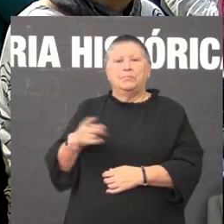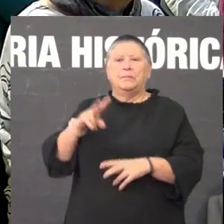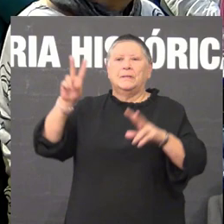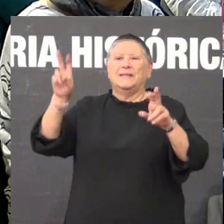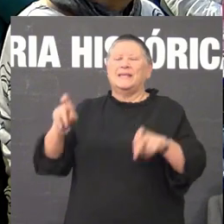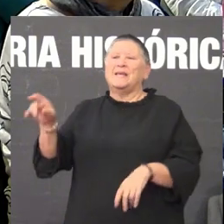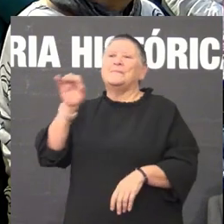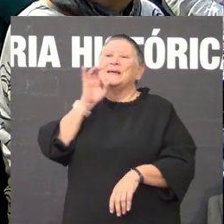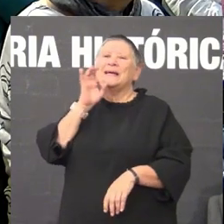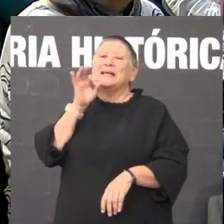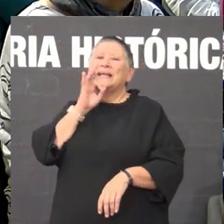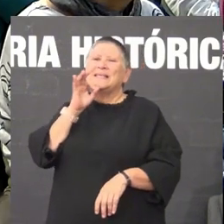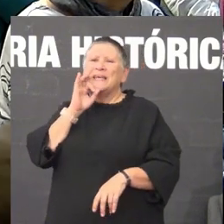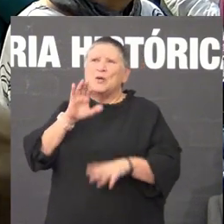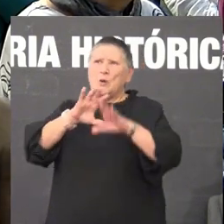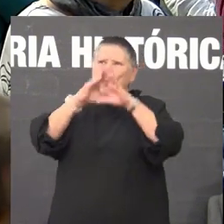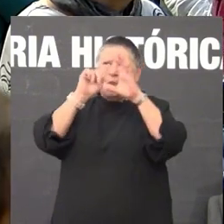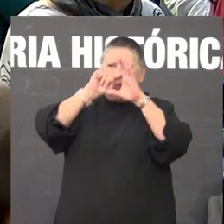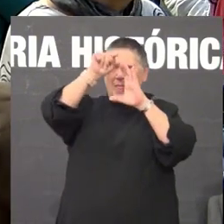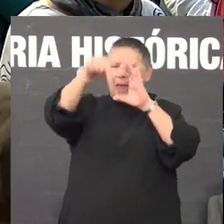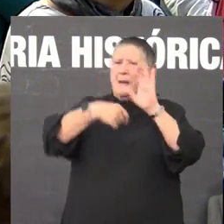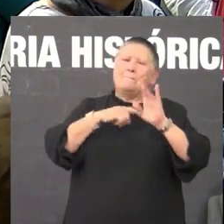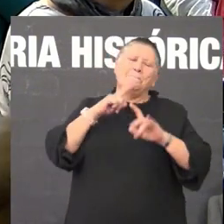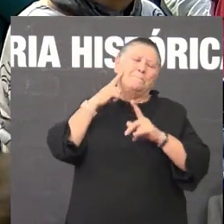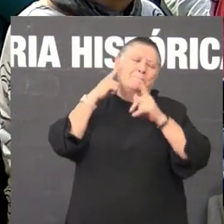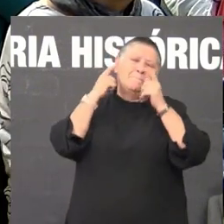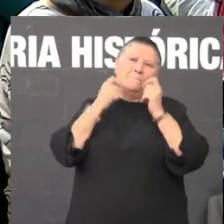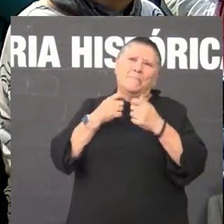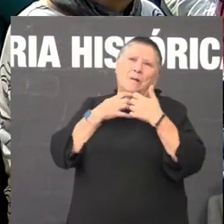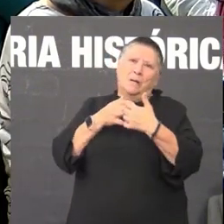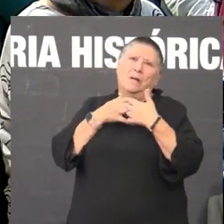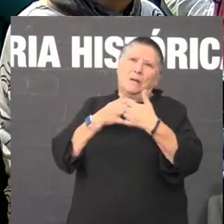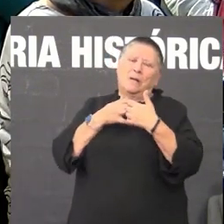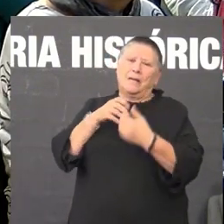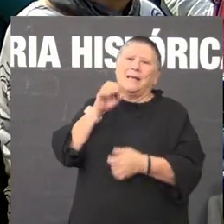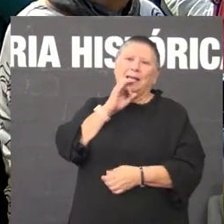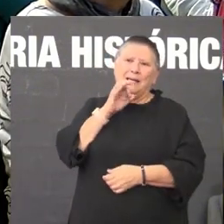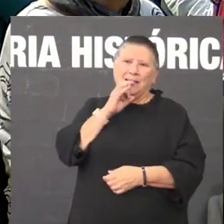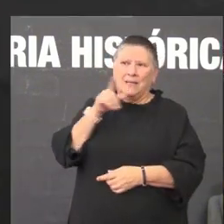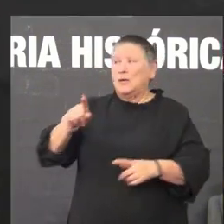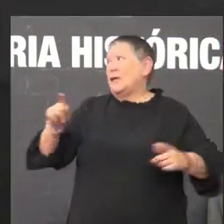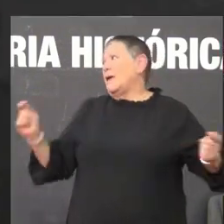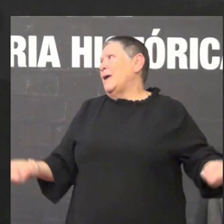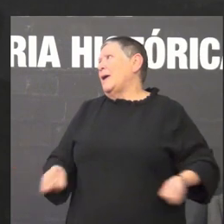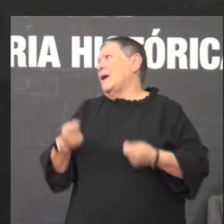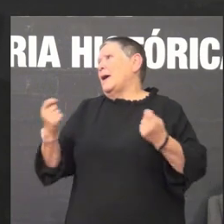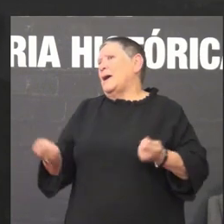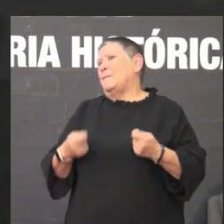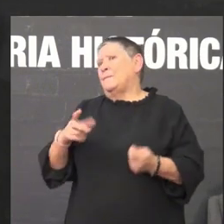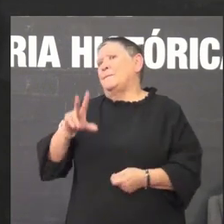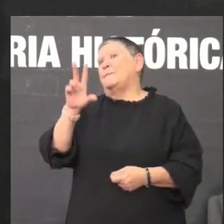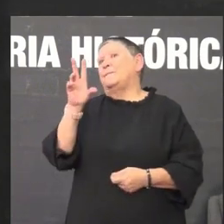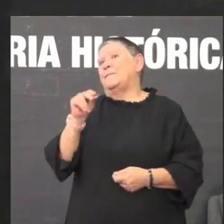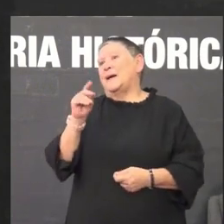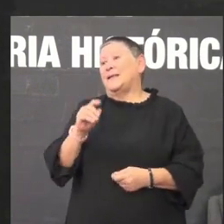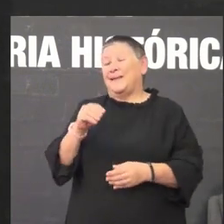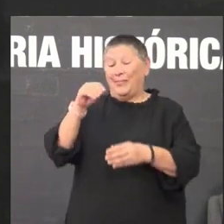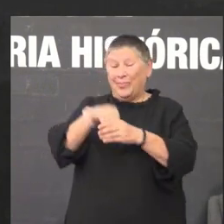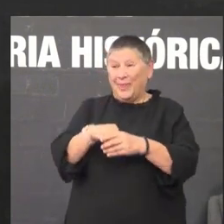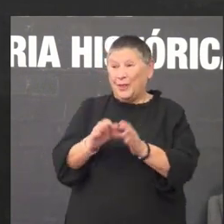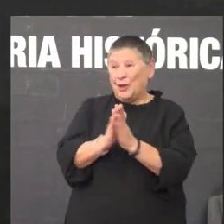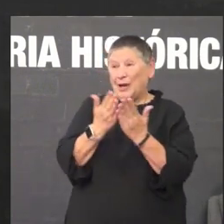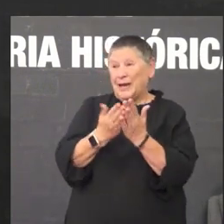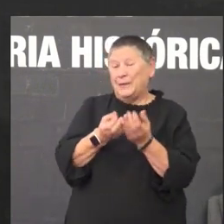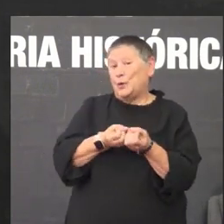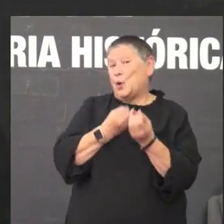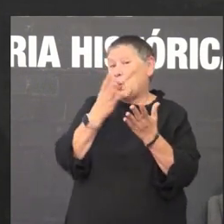e se hai outra estamos a pre de verdade é unha campaña abraiante abraiante que moitas veces non está nos libros de texto porque está fora do